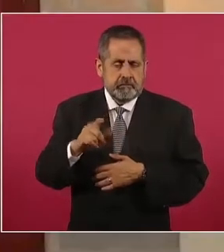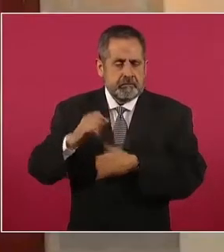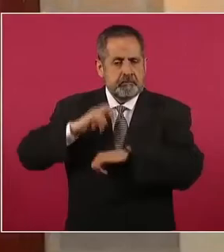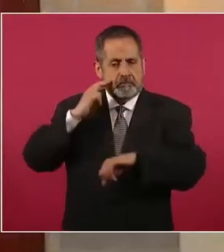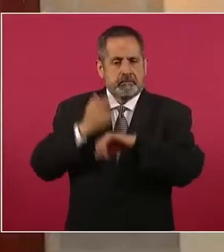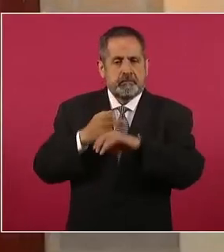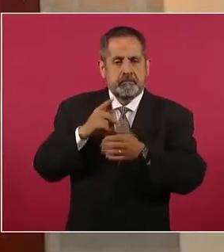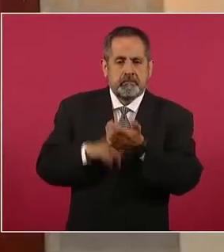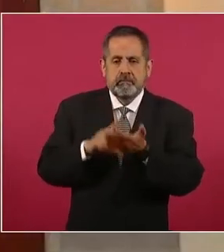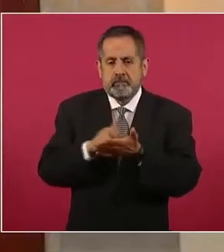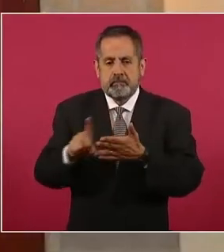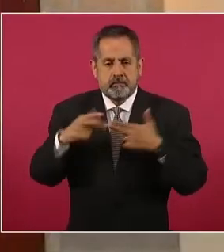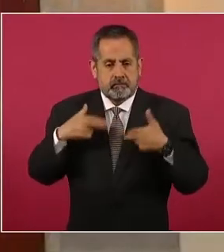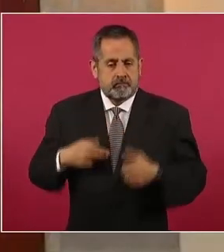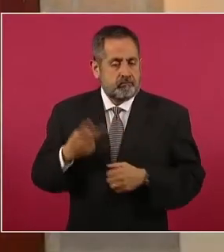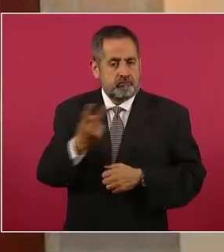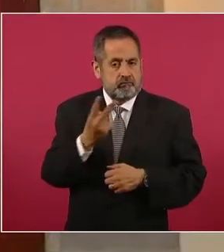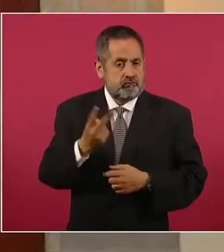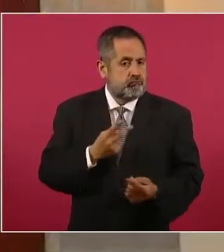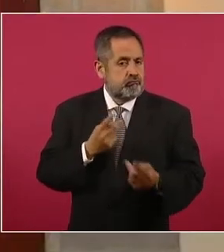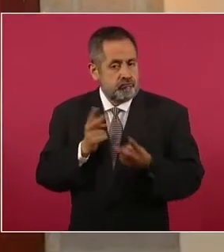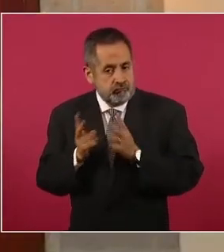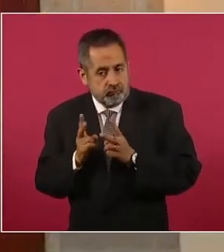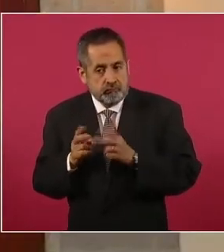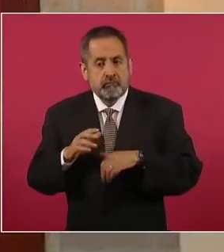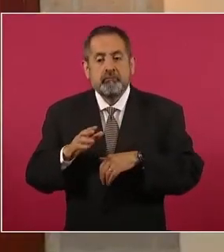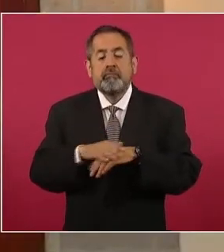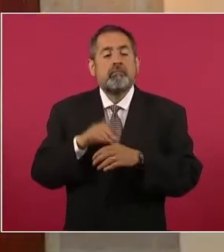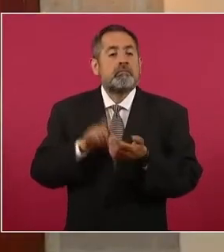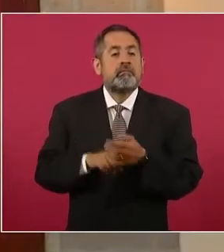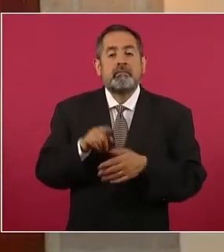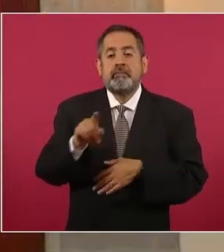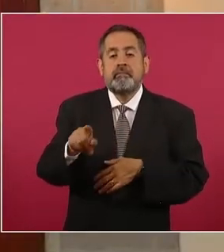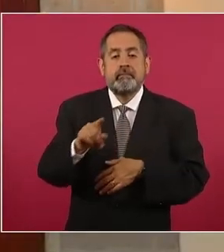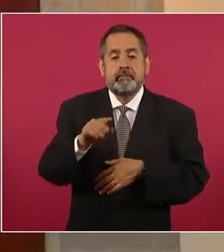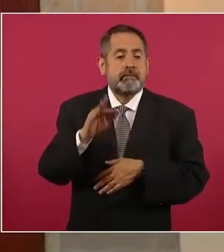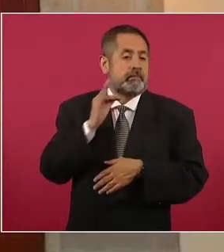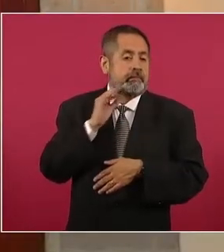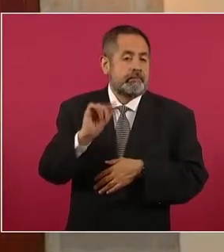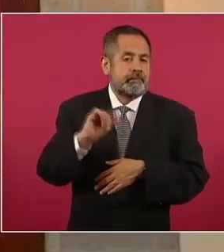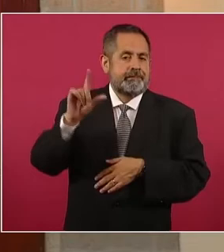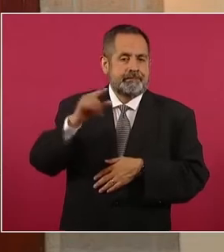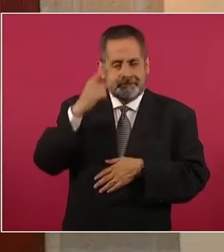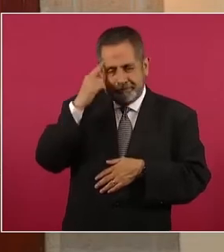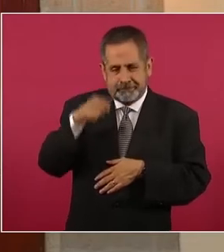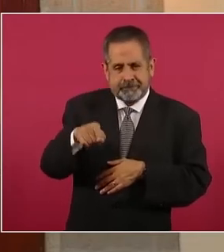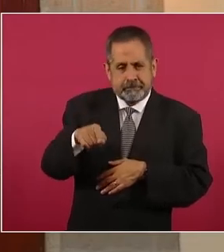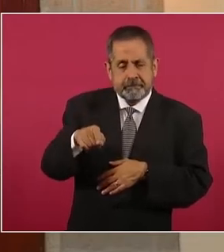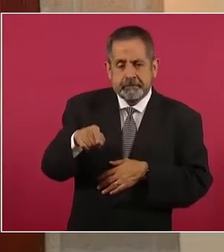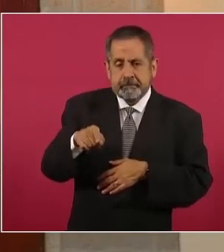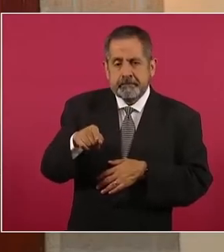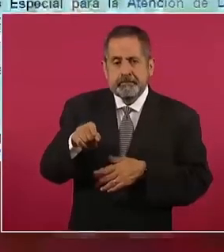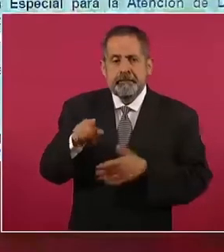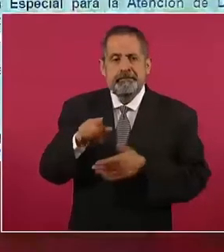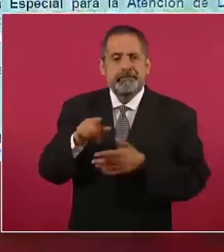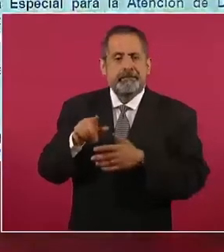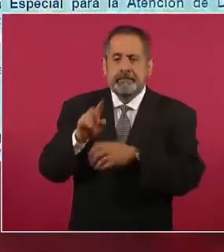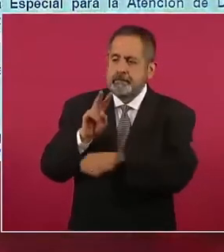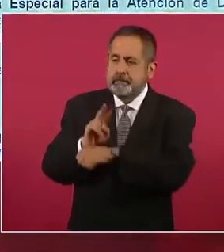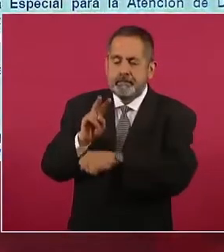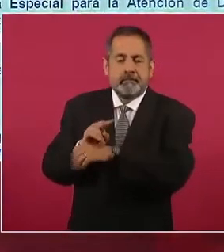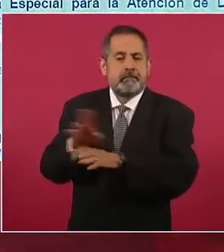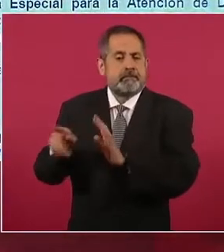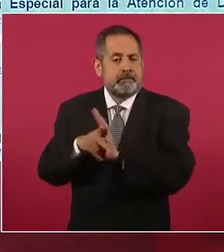de la Fiscalía de Derechos Humanos, porque a través de la Fiscalía Especial para la Atención de Delitos Cometidos contra la Libertad de Expresión,